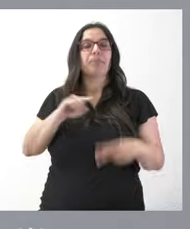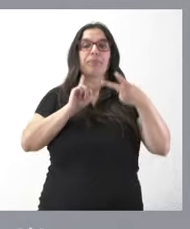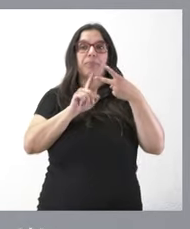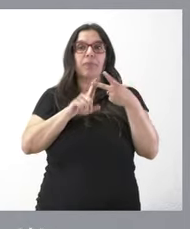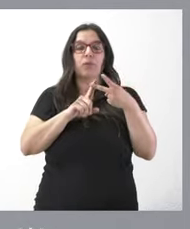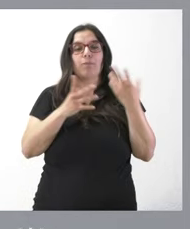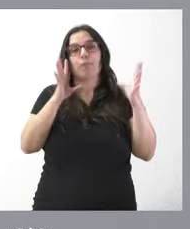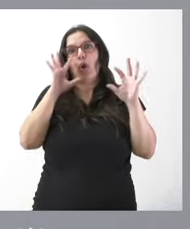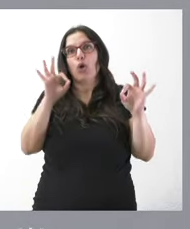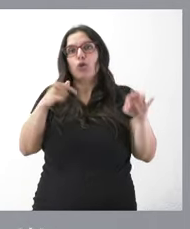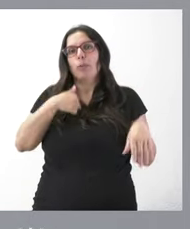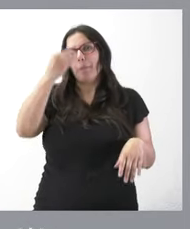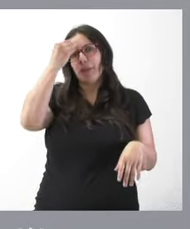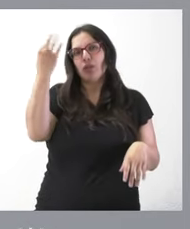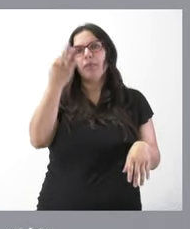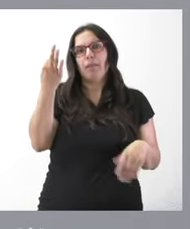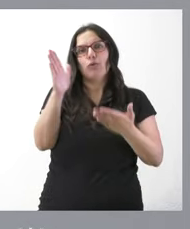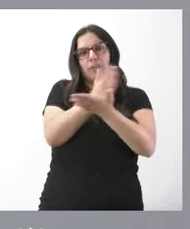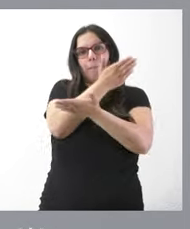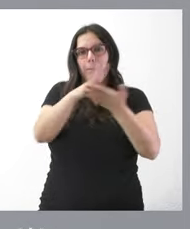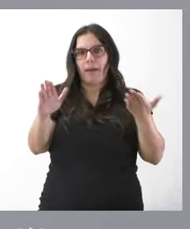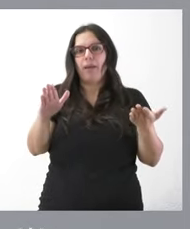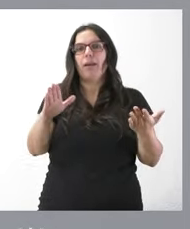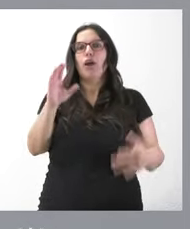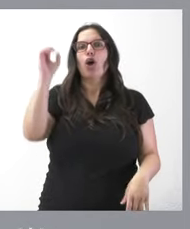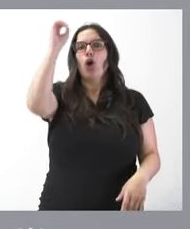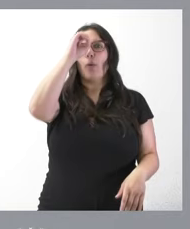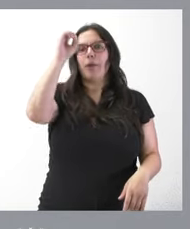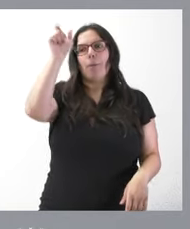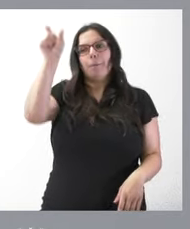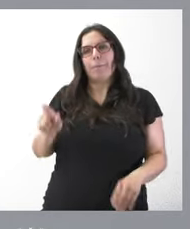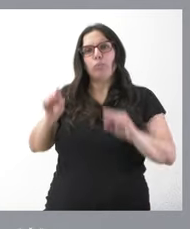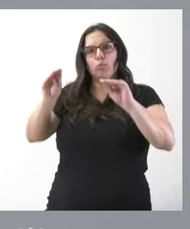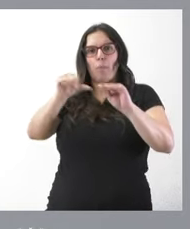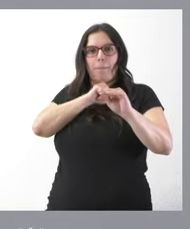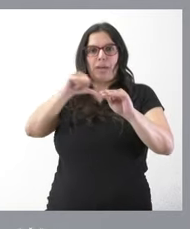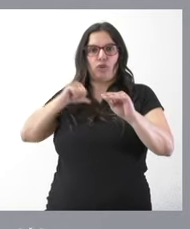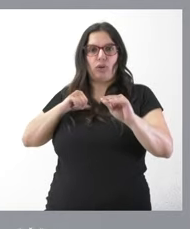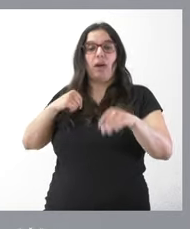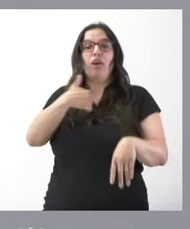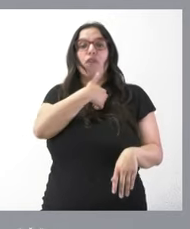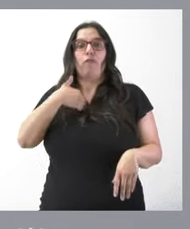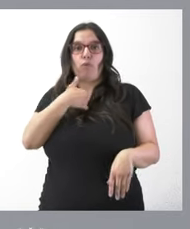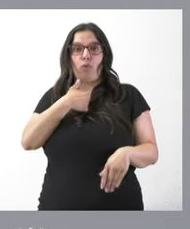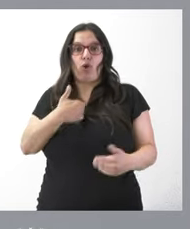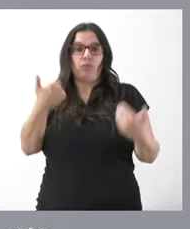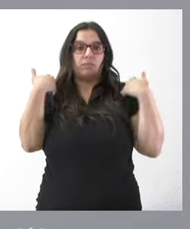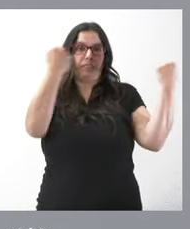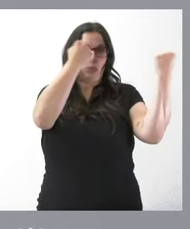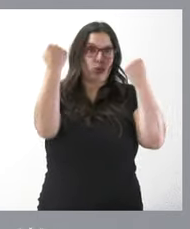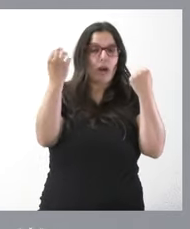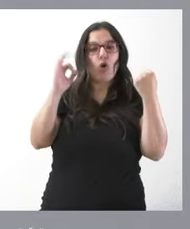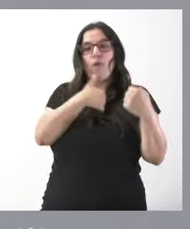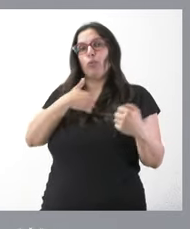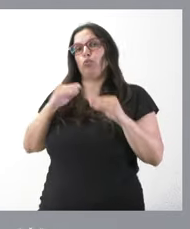lógicamente yo creo que tenemos que discernir claramente cuál es la posición de una persona cuando ejerce en su cargo institucional de la